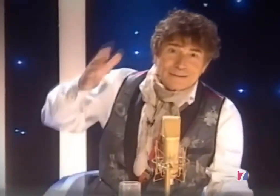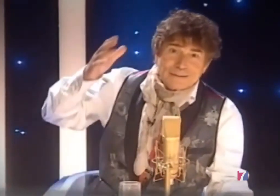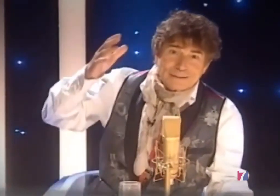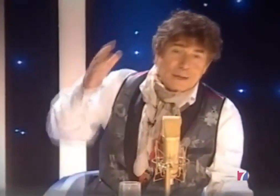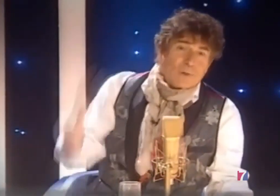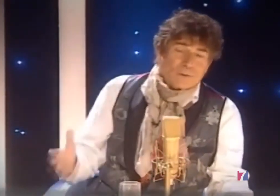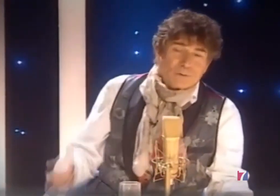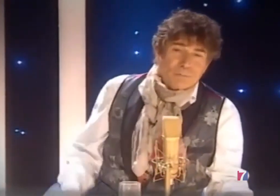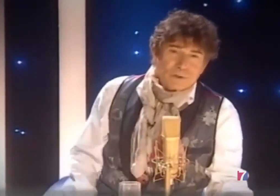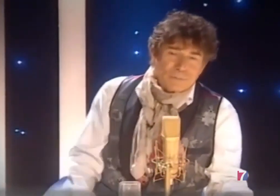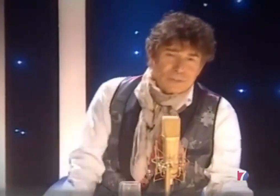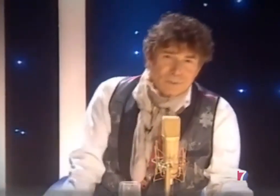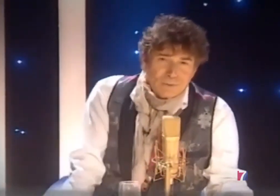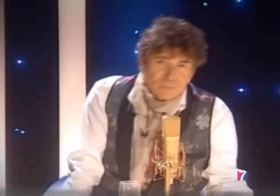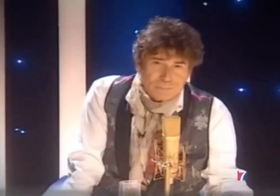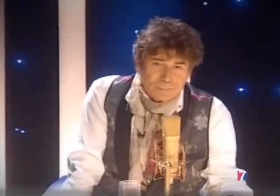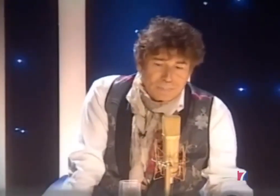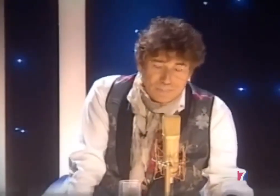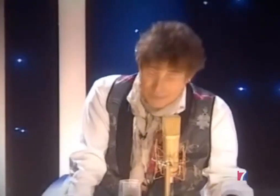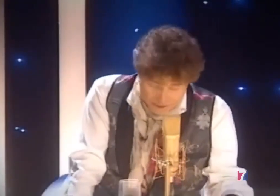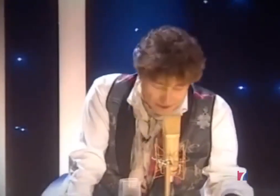de acuerdo conmigo mismo